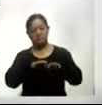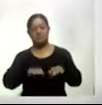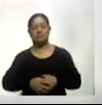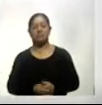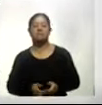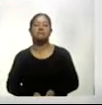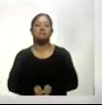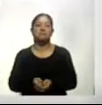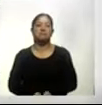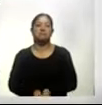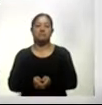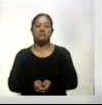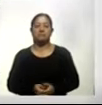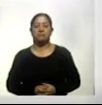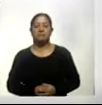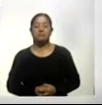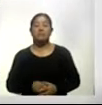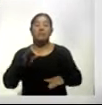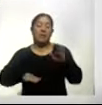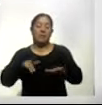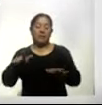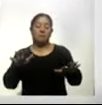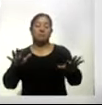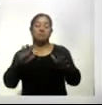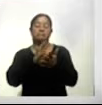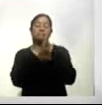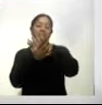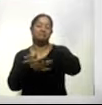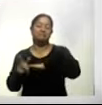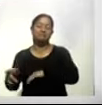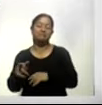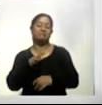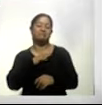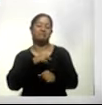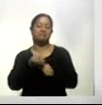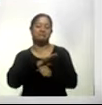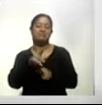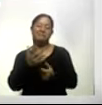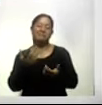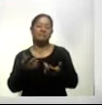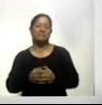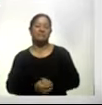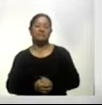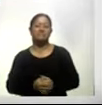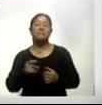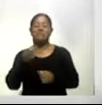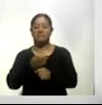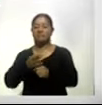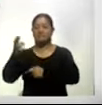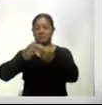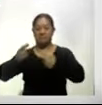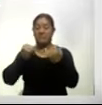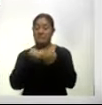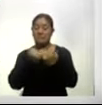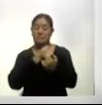A raíz de la pandemia han cambiado la forma de realizar los entrenamientos y también ese regreso en la nueva normalidad también estará modificando algunas formas